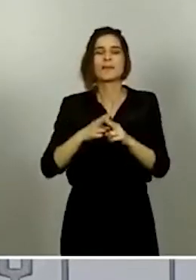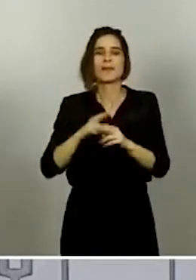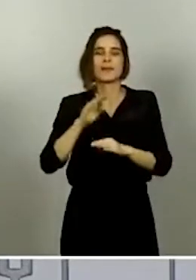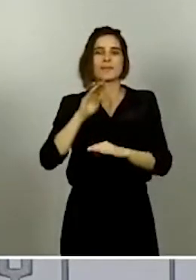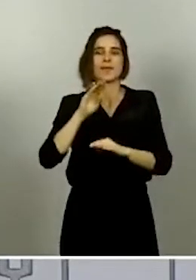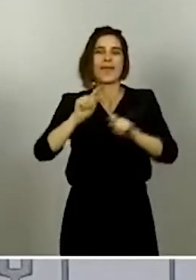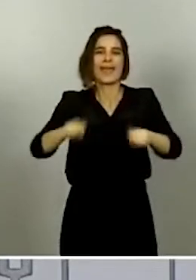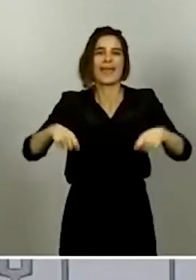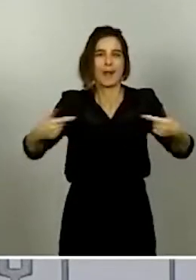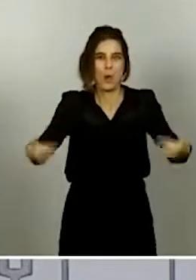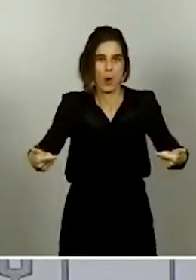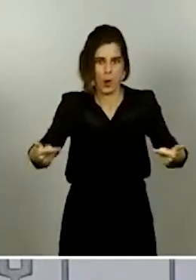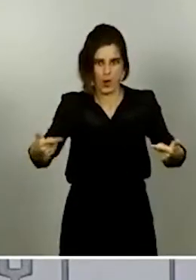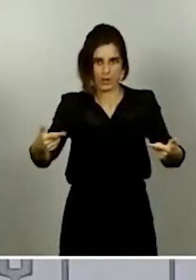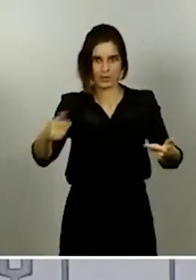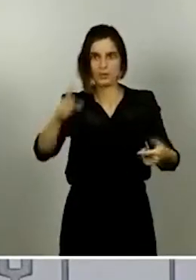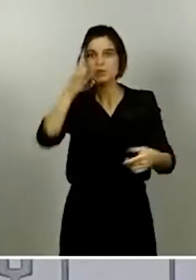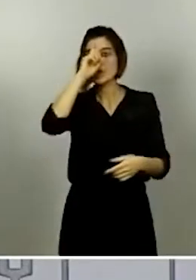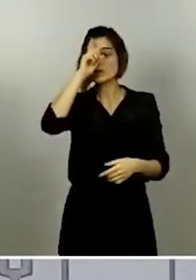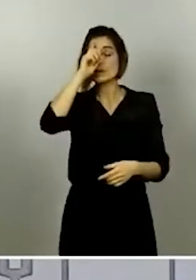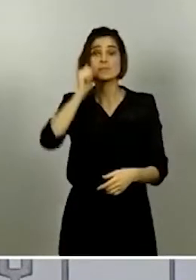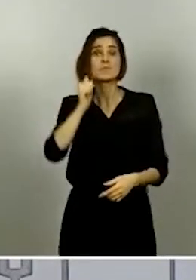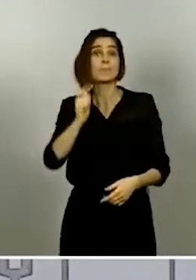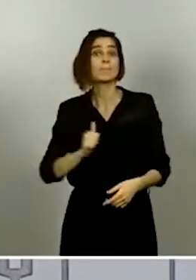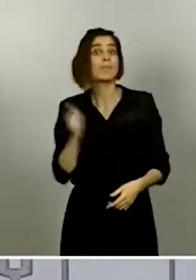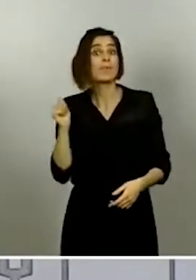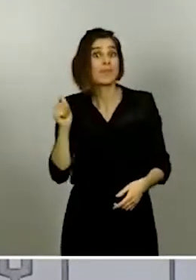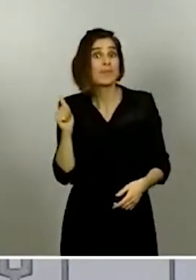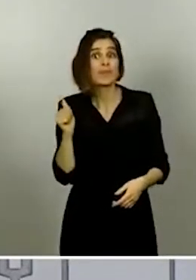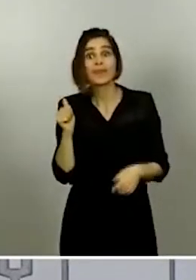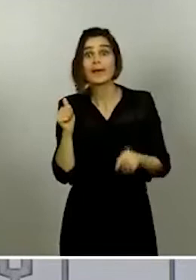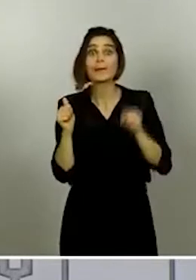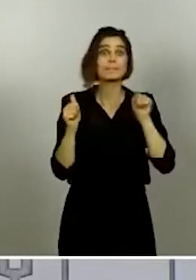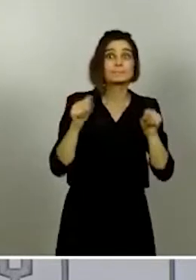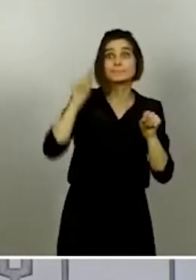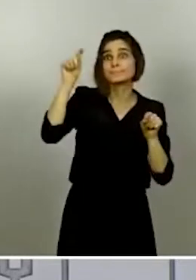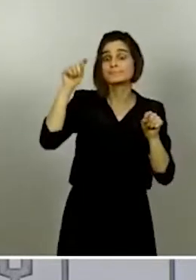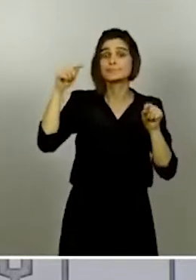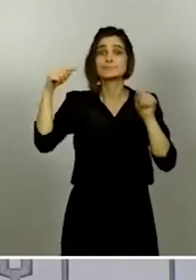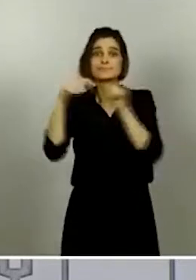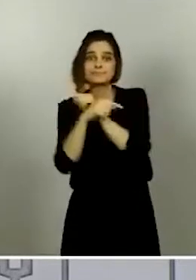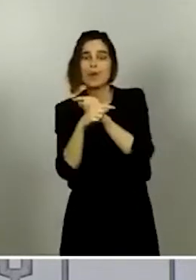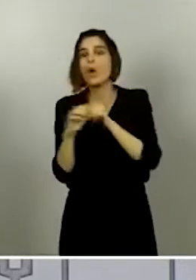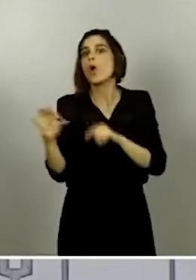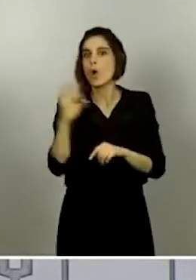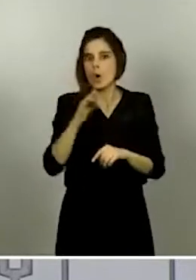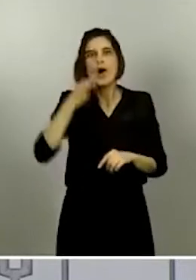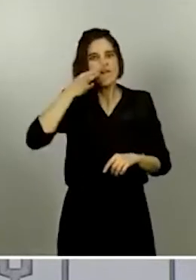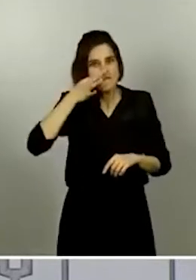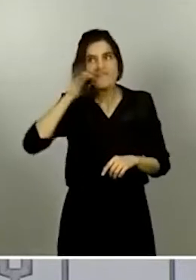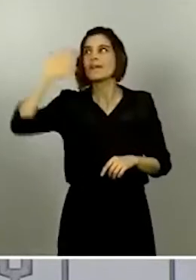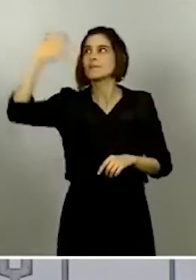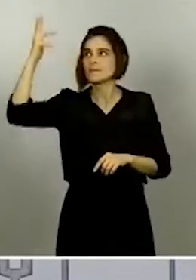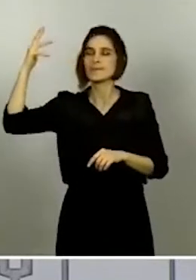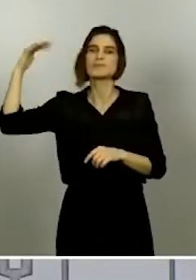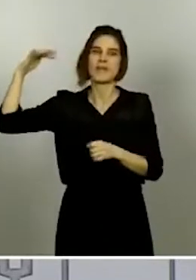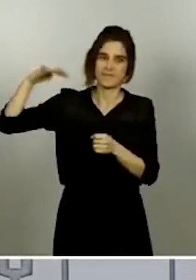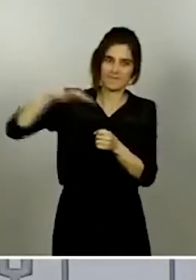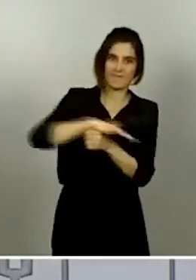si la coincidencia es casual o afecta realmente de forma directa a las personas que se han infectado.